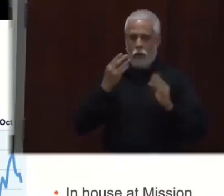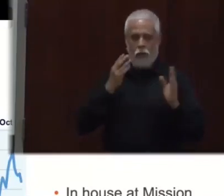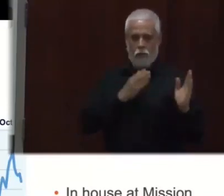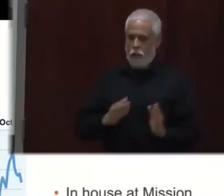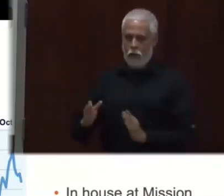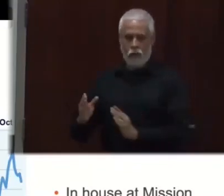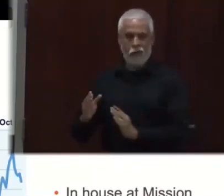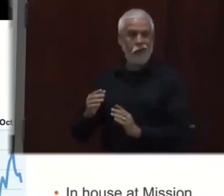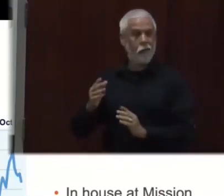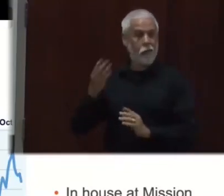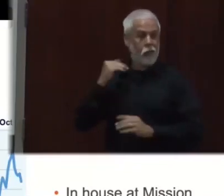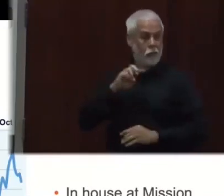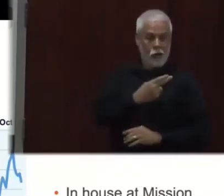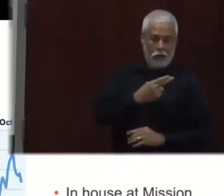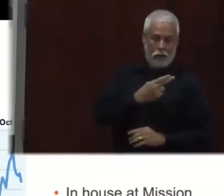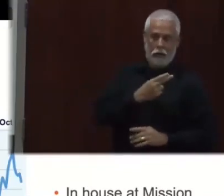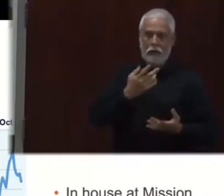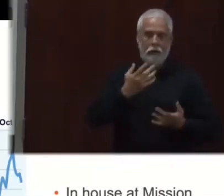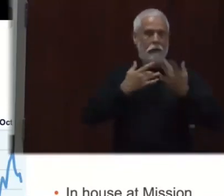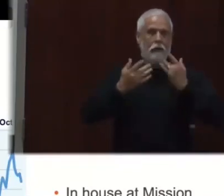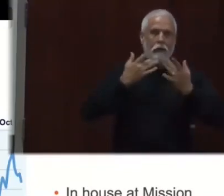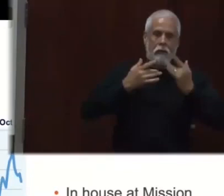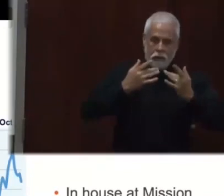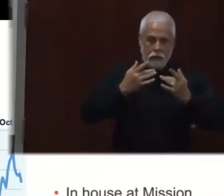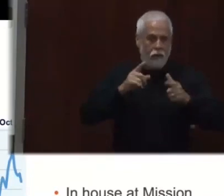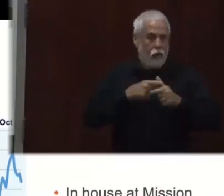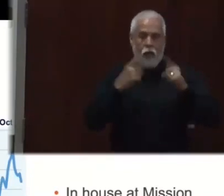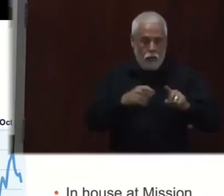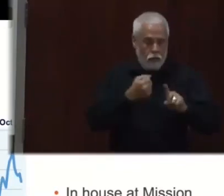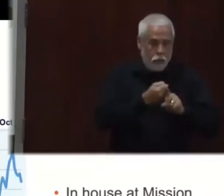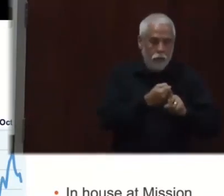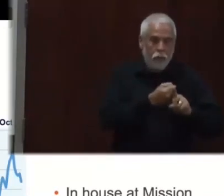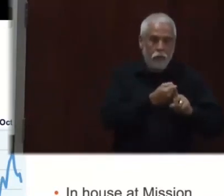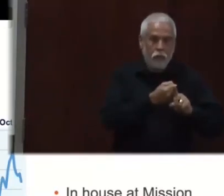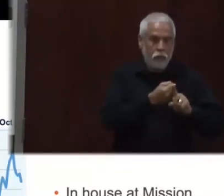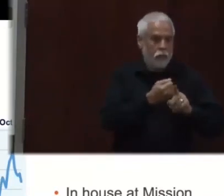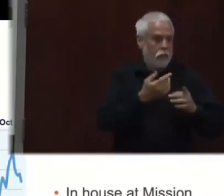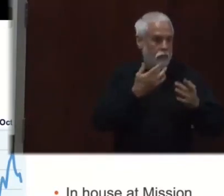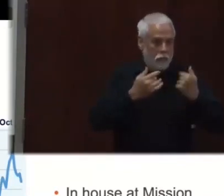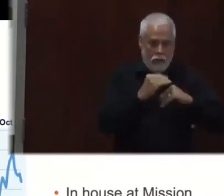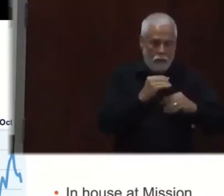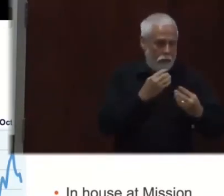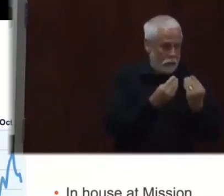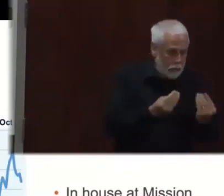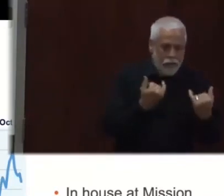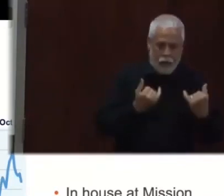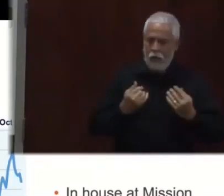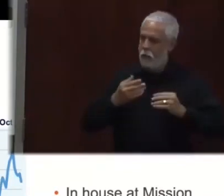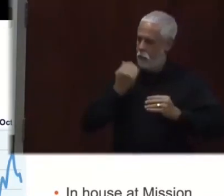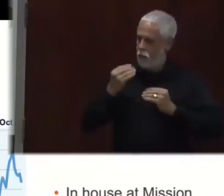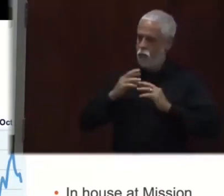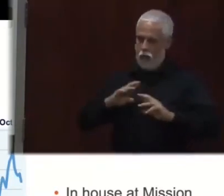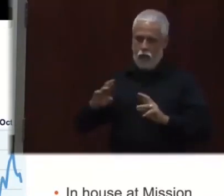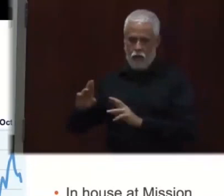hacer un eco al terminar mis comentarios acerca de lo que dijo Stacy. Es que nuestra mejor defensa ahora